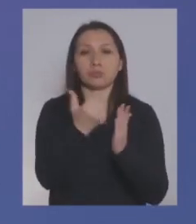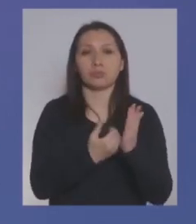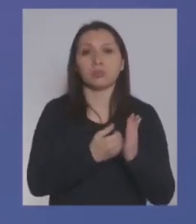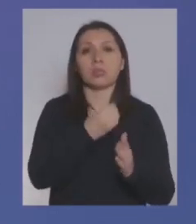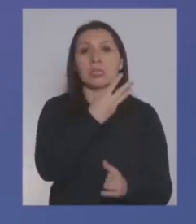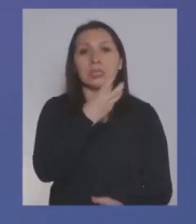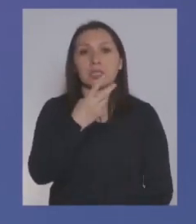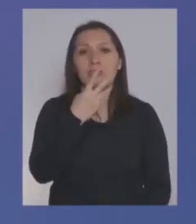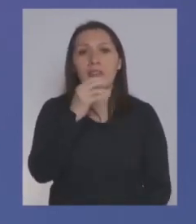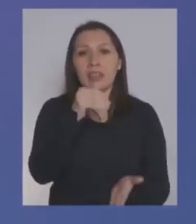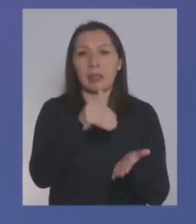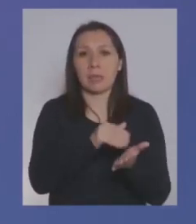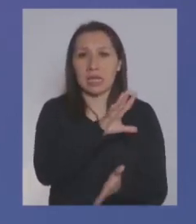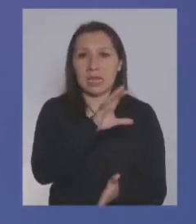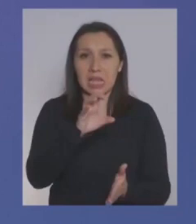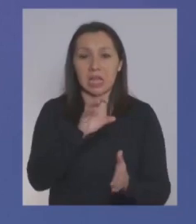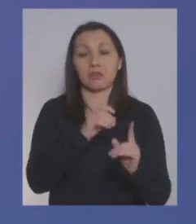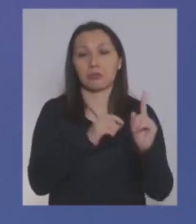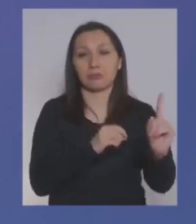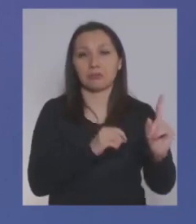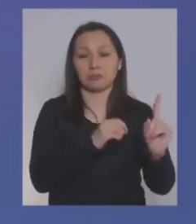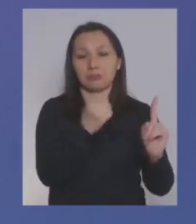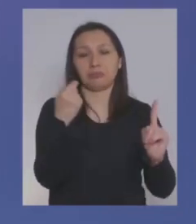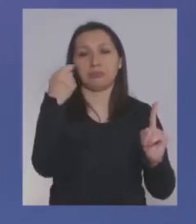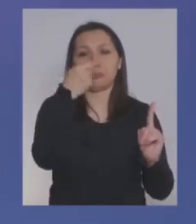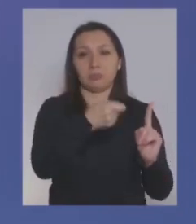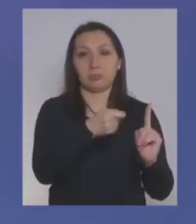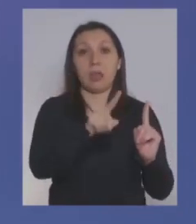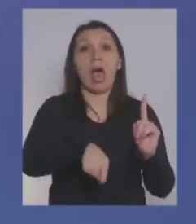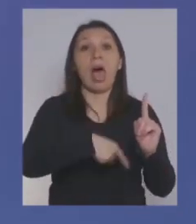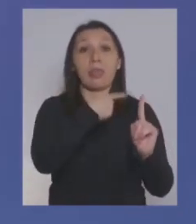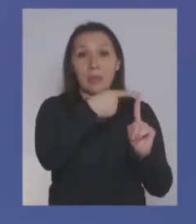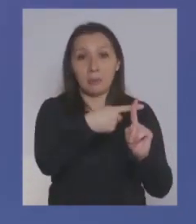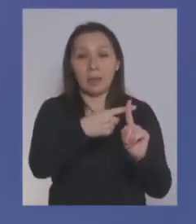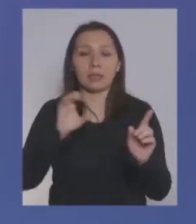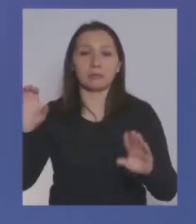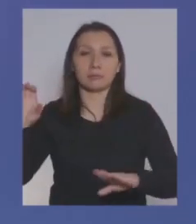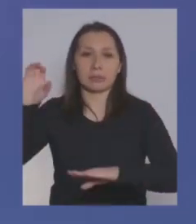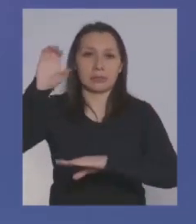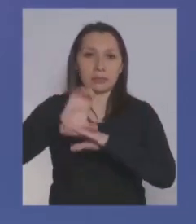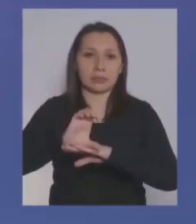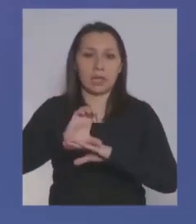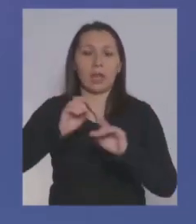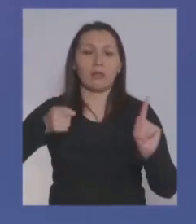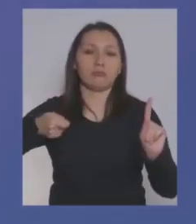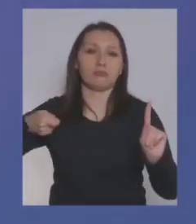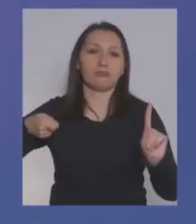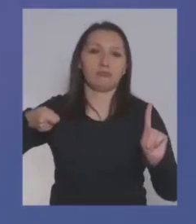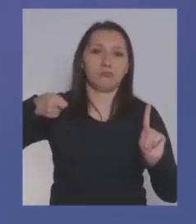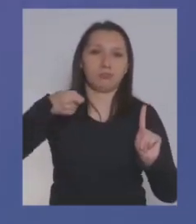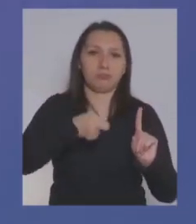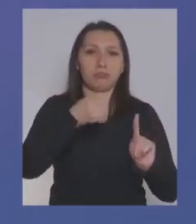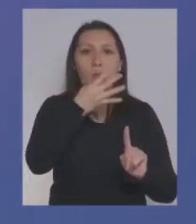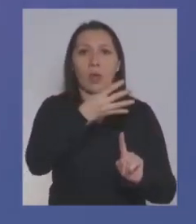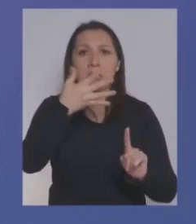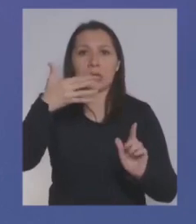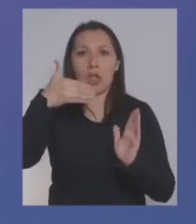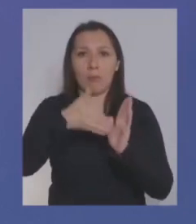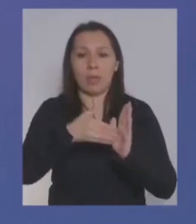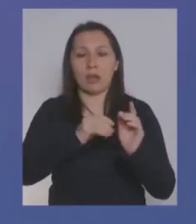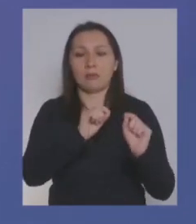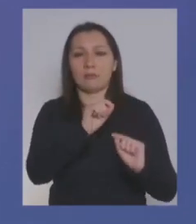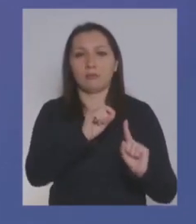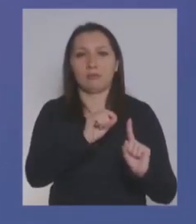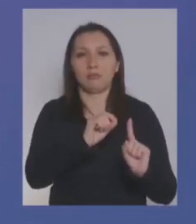.500 pesos brutos recibe un aporte estatal de aproximadamente 45.000 pesos